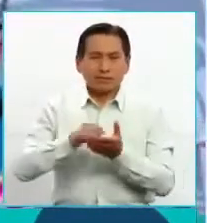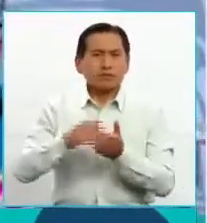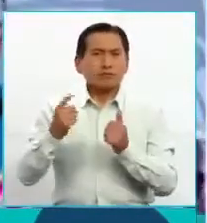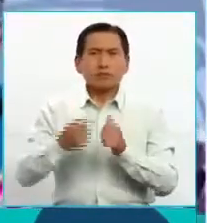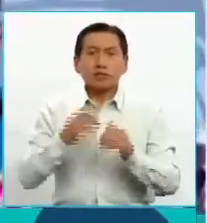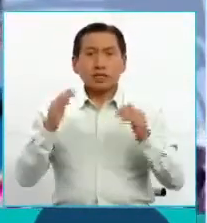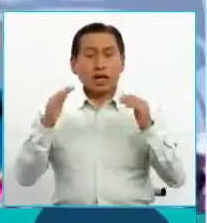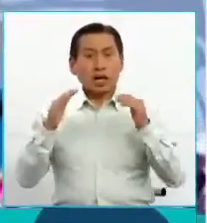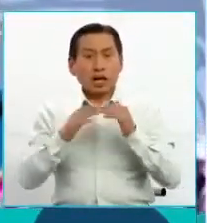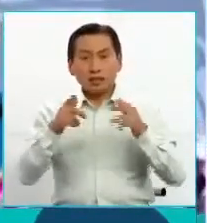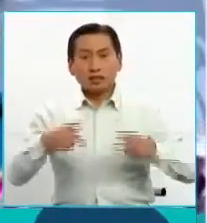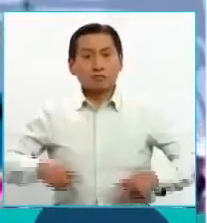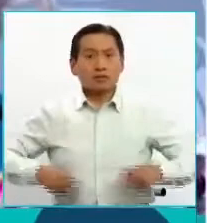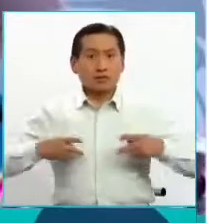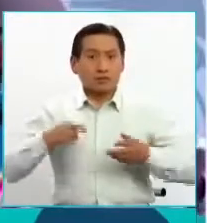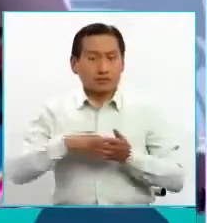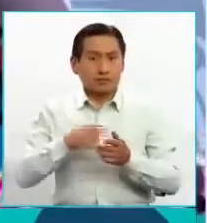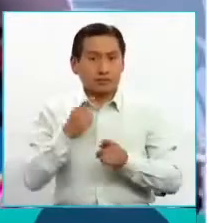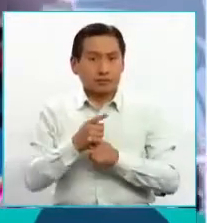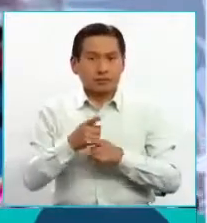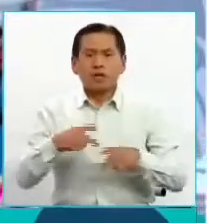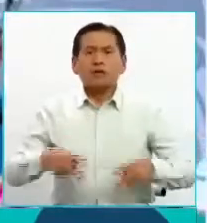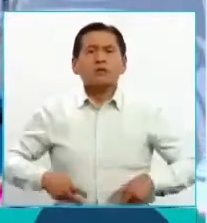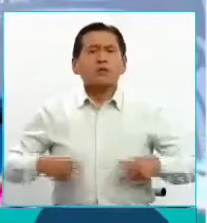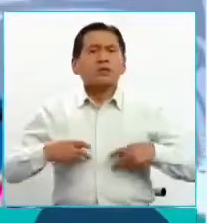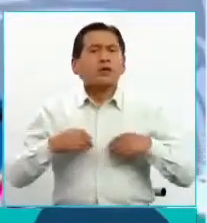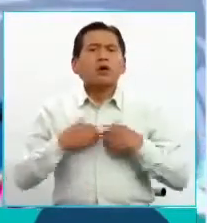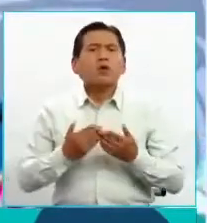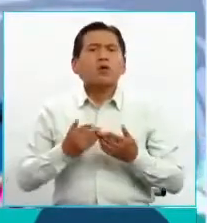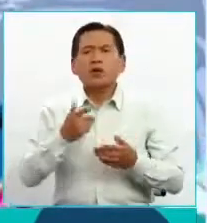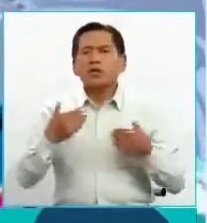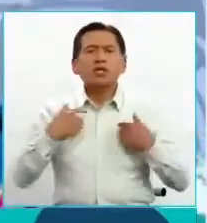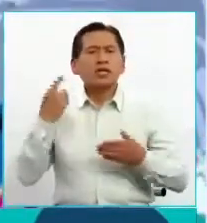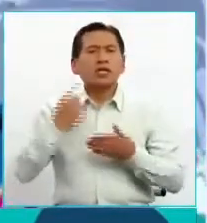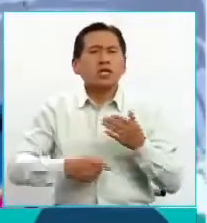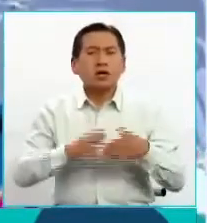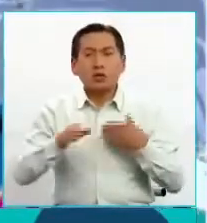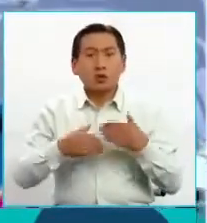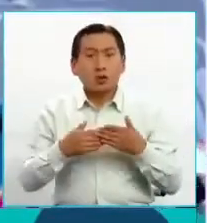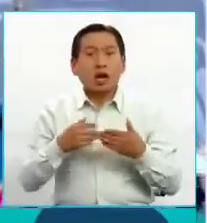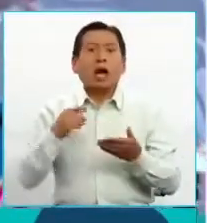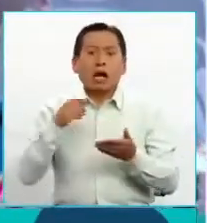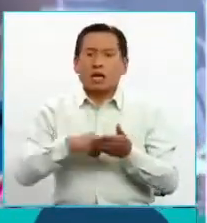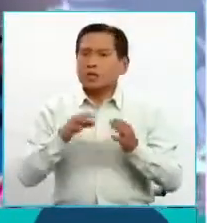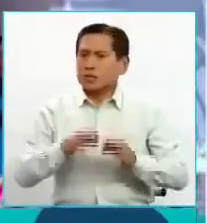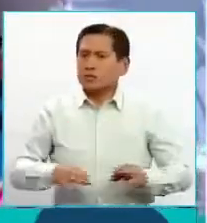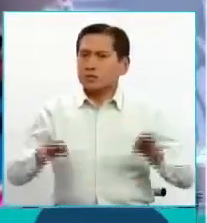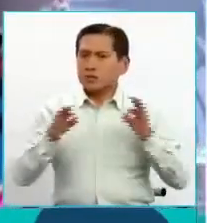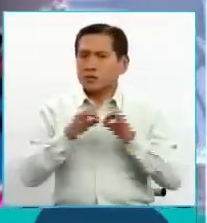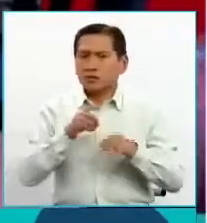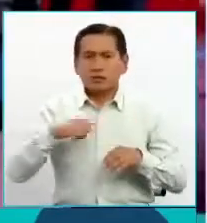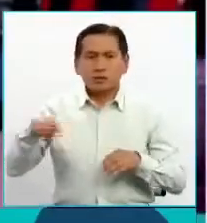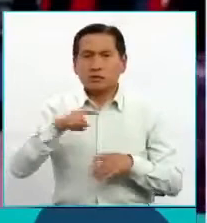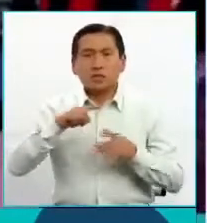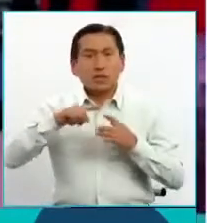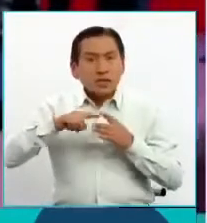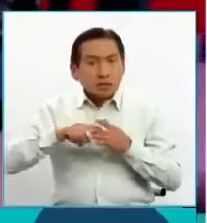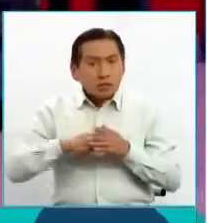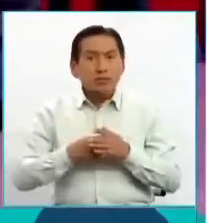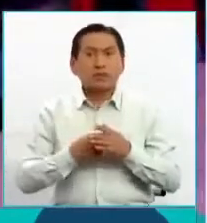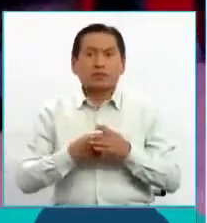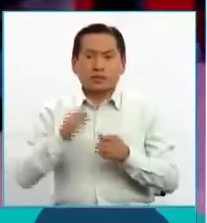es la casa, donde va a vivir. ¿Y cómo va a vivir? ¿Qué tiene? ¿Cómo va a vivir? Entonces a base de eso nosotros estamos empezando a